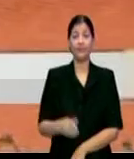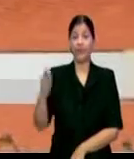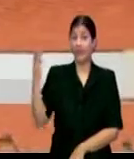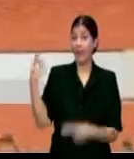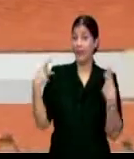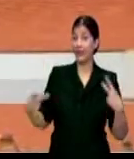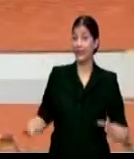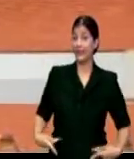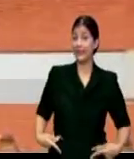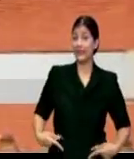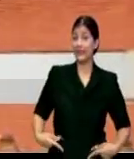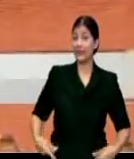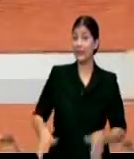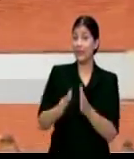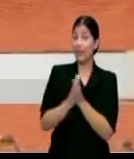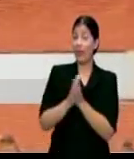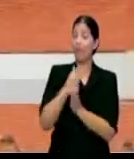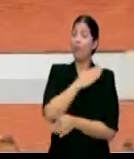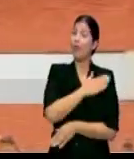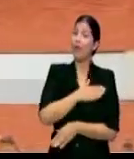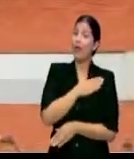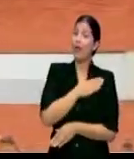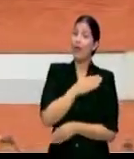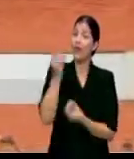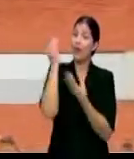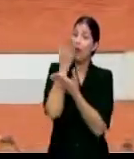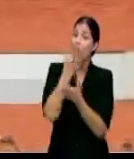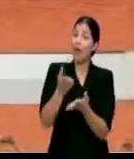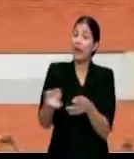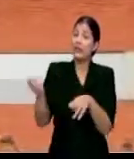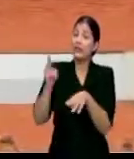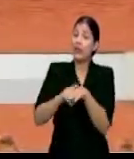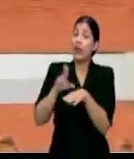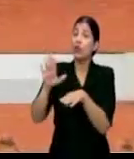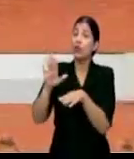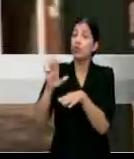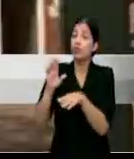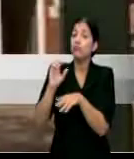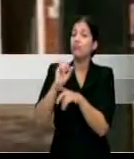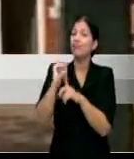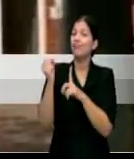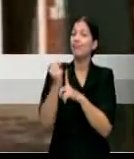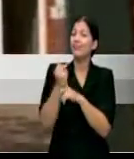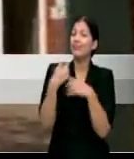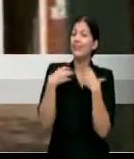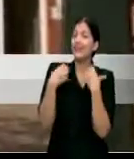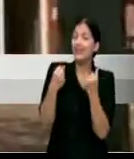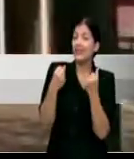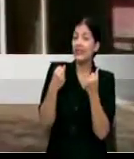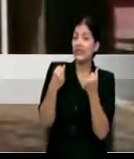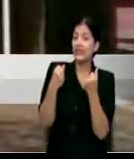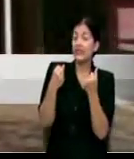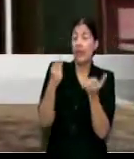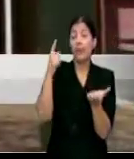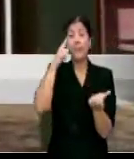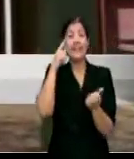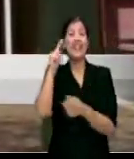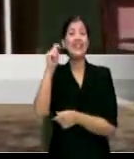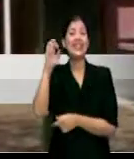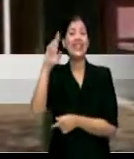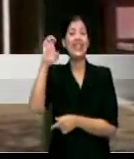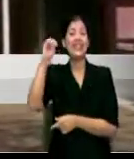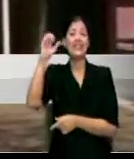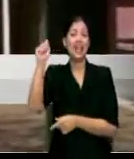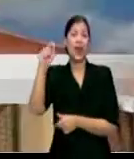pidió que no se revelara información adicional respecto a su condición se cree que Teresa Romero Ramos es la primera persona que adquirió la